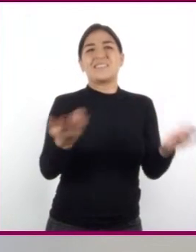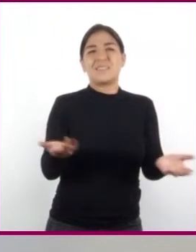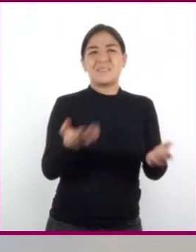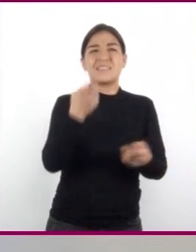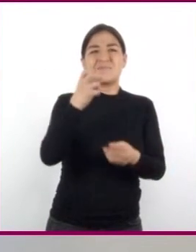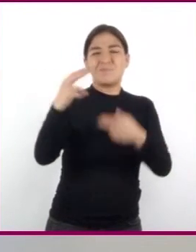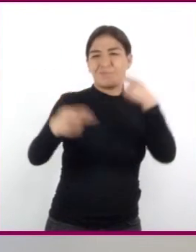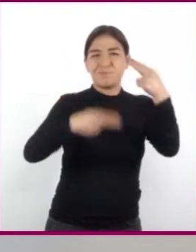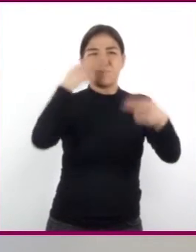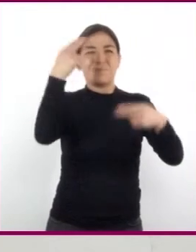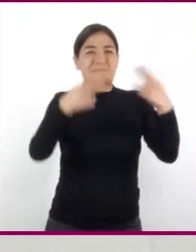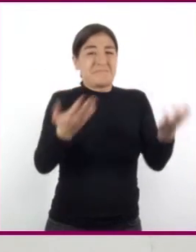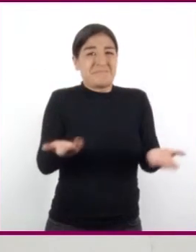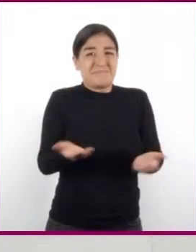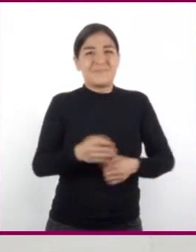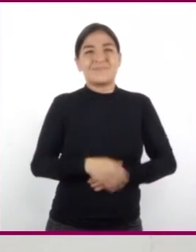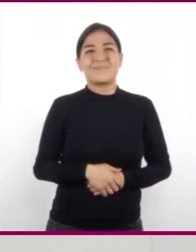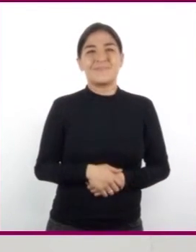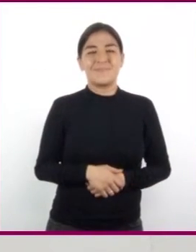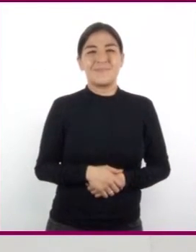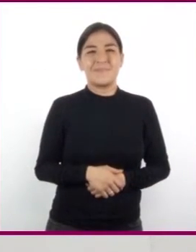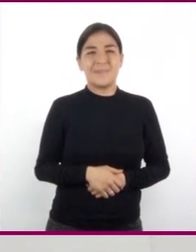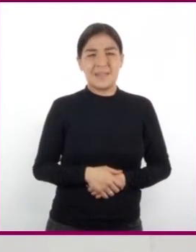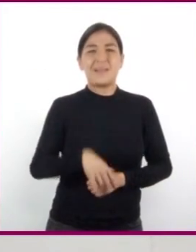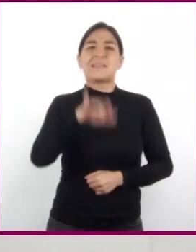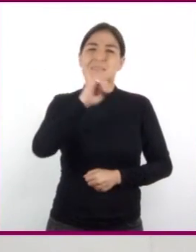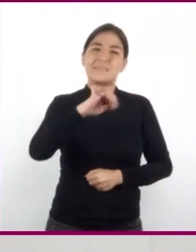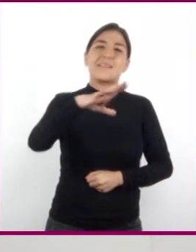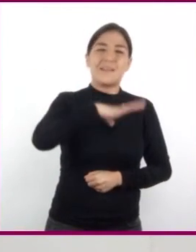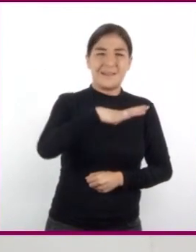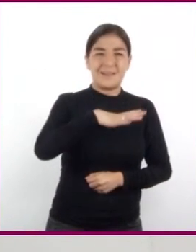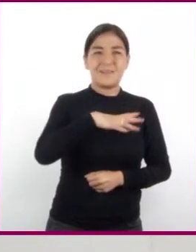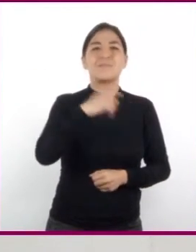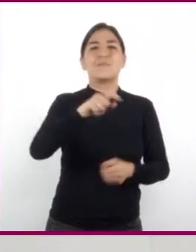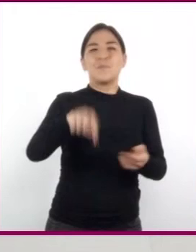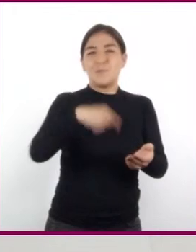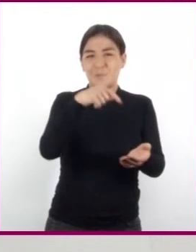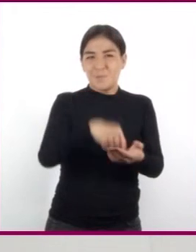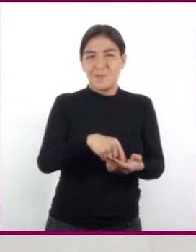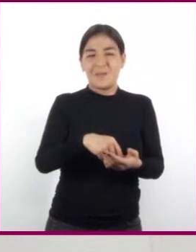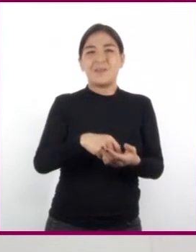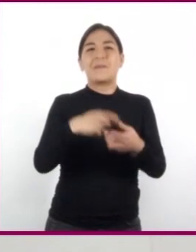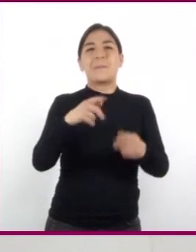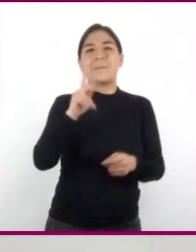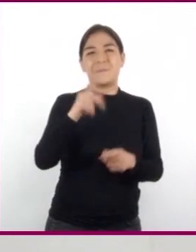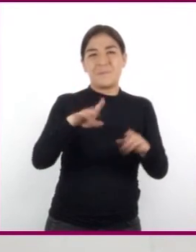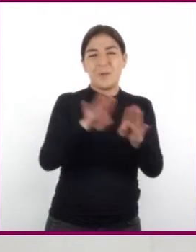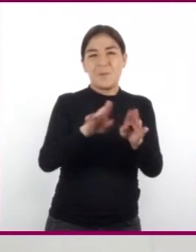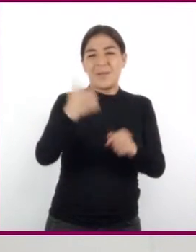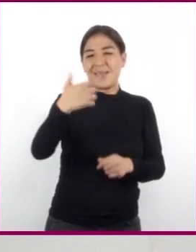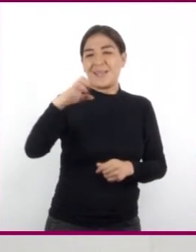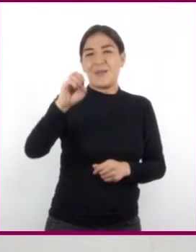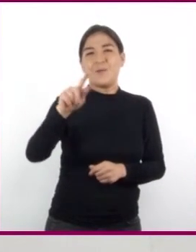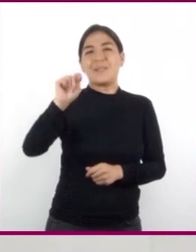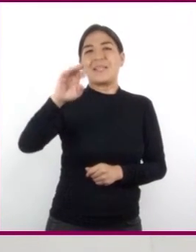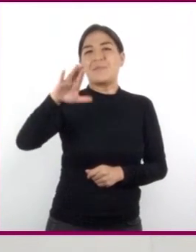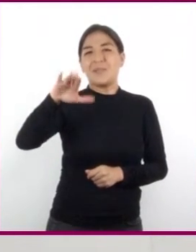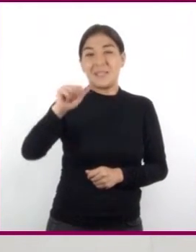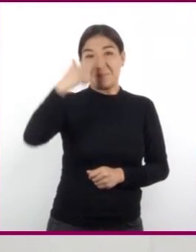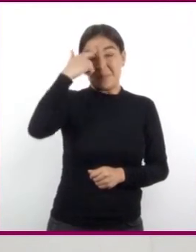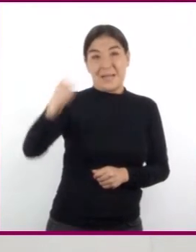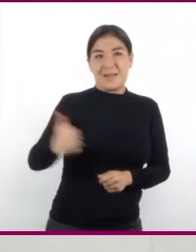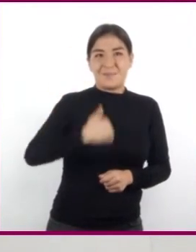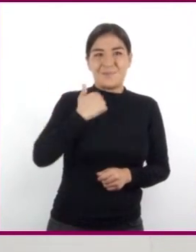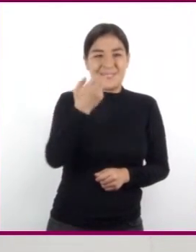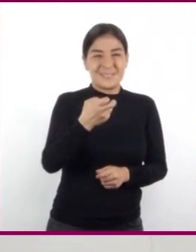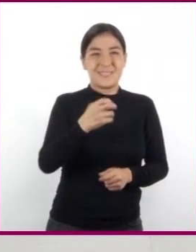esa contaminación? Existen las plantas geotérmicas que aprovechan el calor de la tierra,